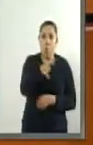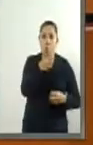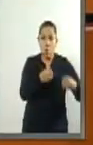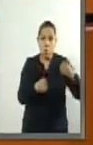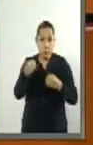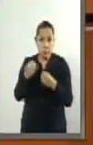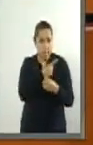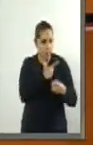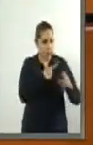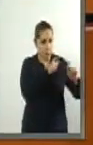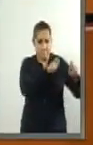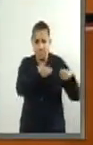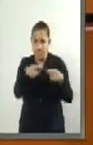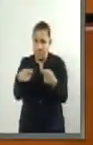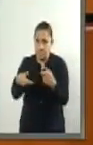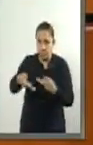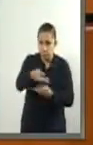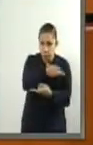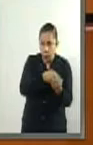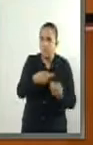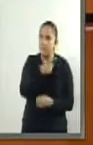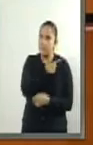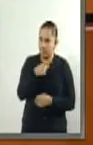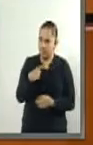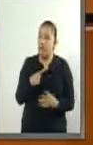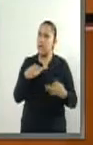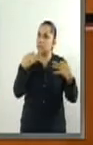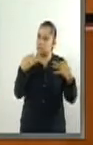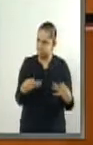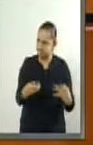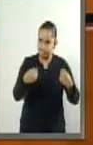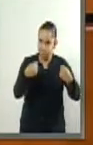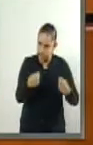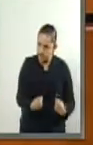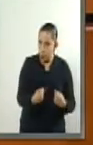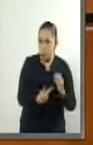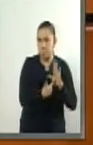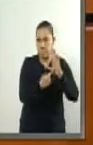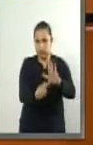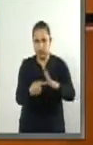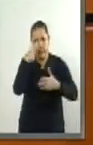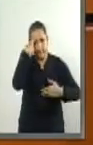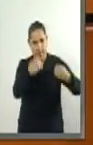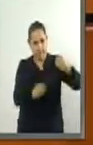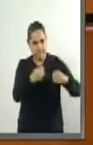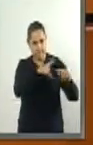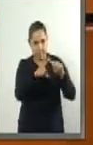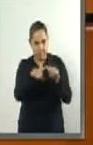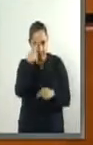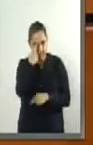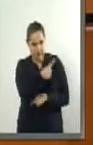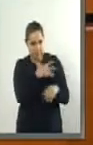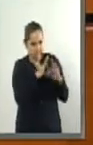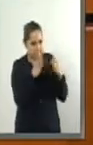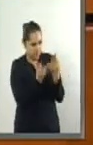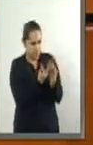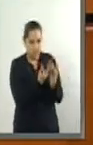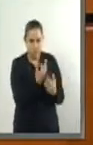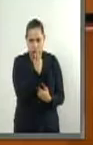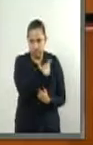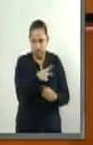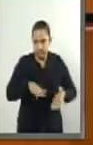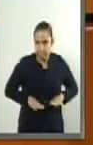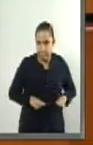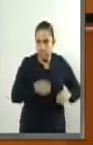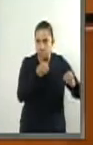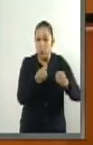jurídica en el proceder judicial que tanta falsa le hace a nuestro sistema hombres mujeres